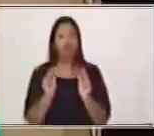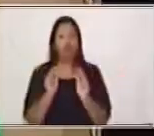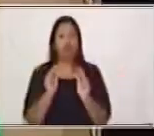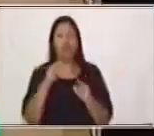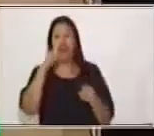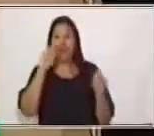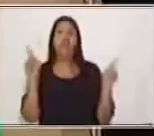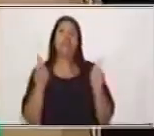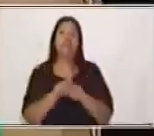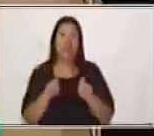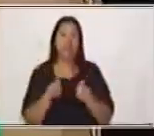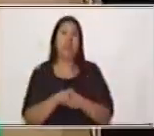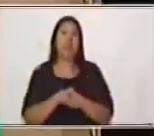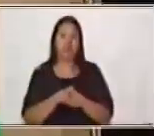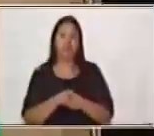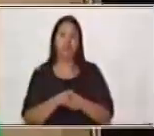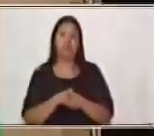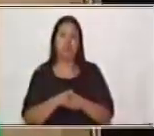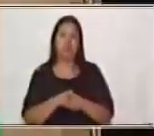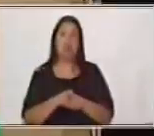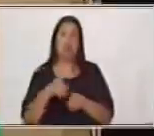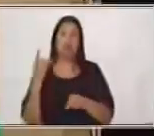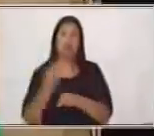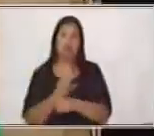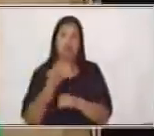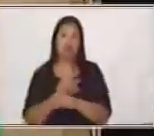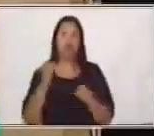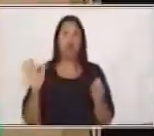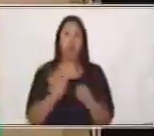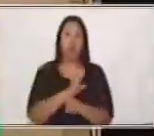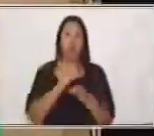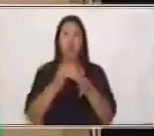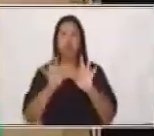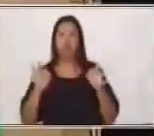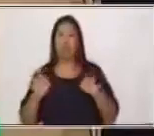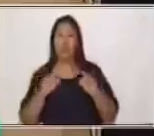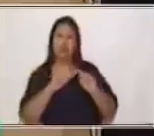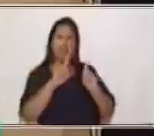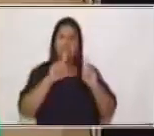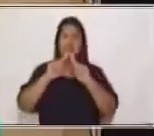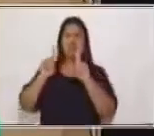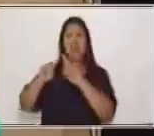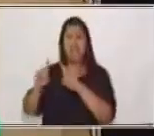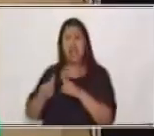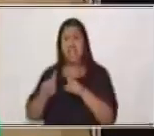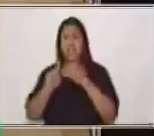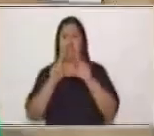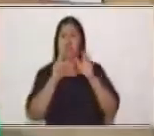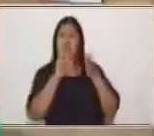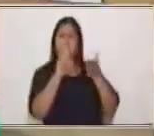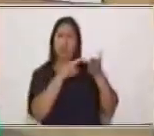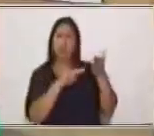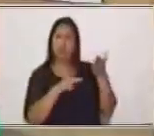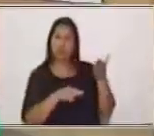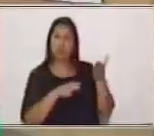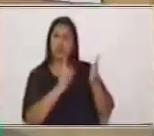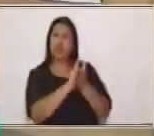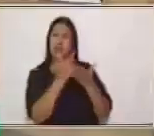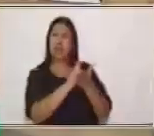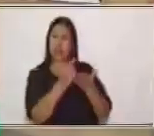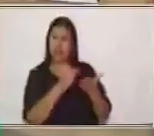nos sirven para completar las oraciones o frases en diferentes textos y nuestro texto quedaría de la siguiente manera.